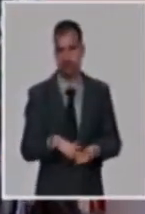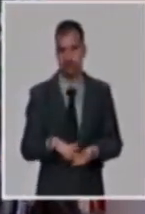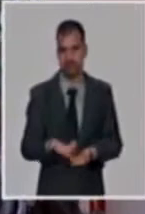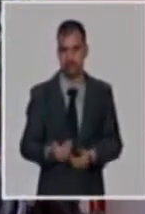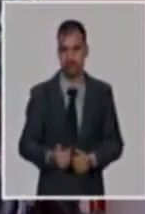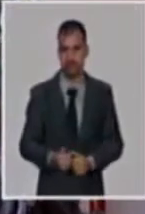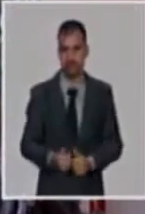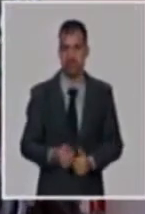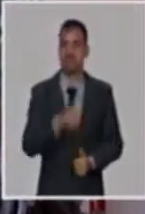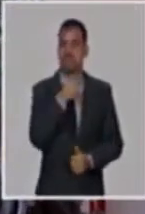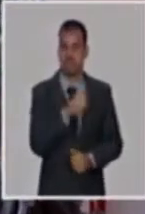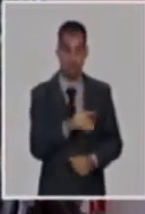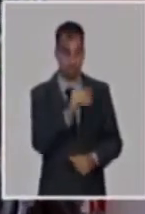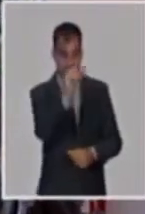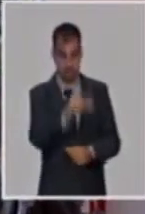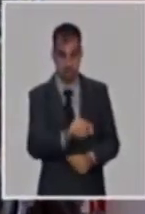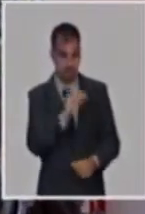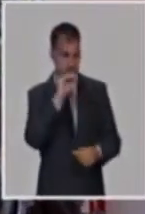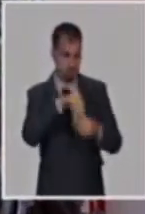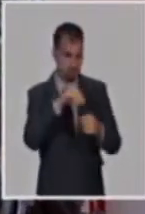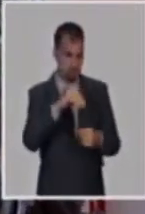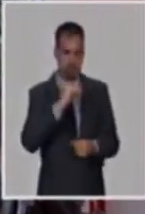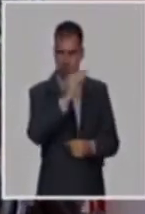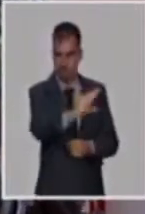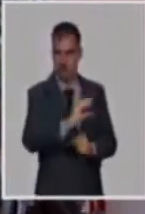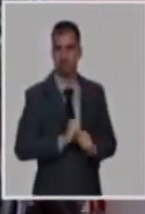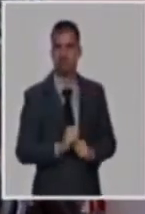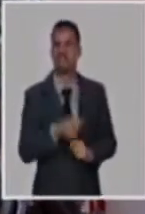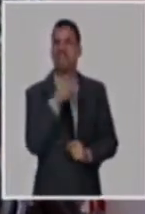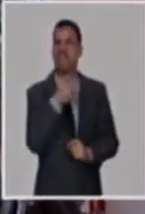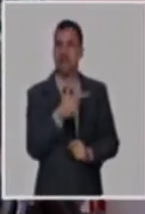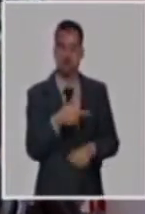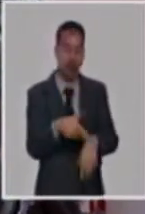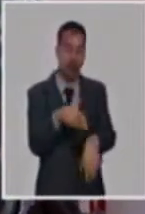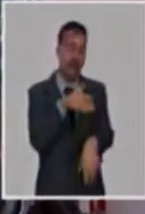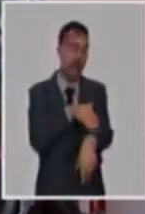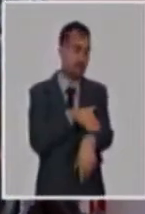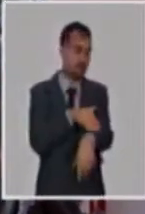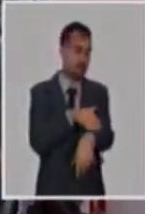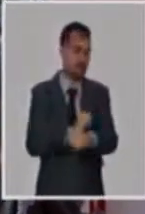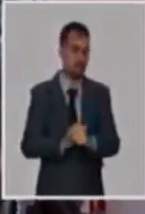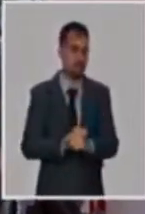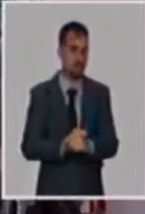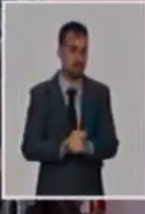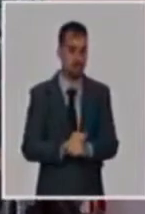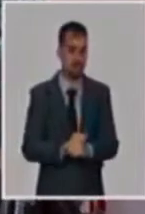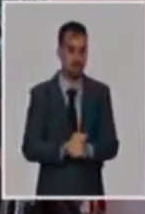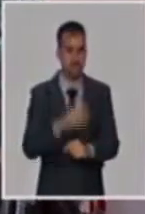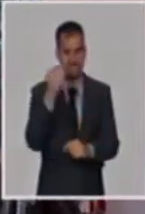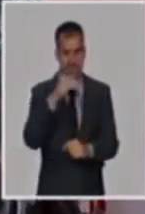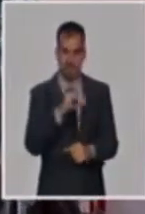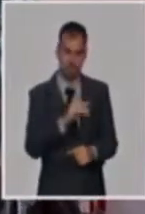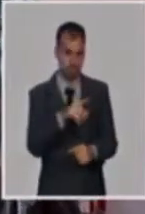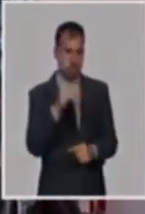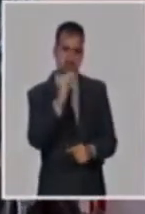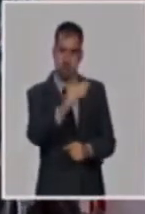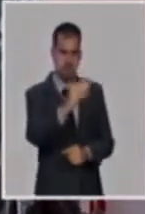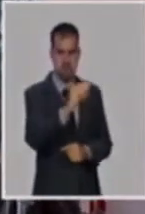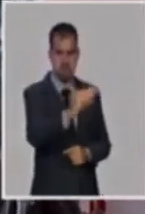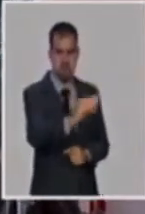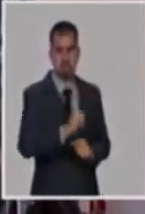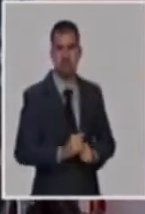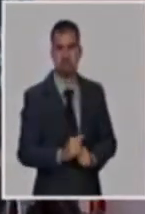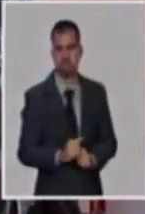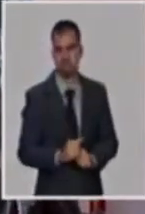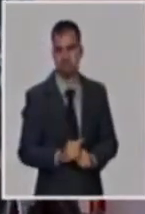personal, vamos a decir, una utilidad antes de impuestos, que en este caso es el ingreso personal o la utilidad